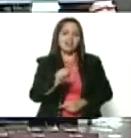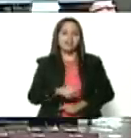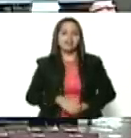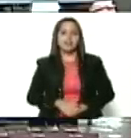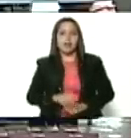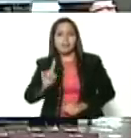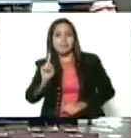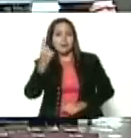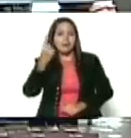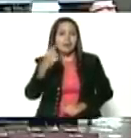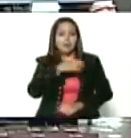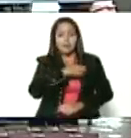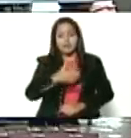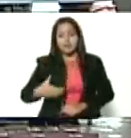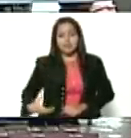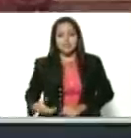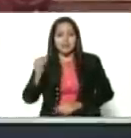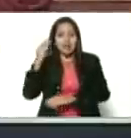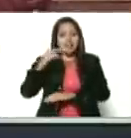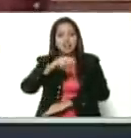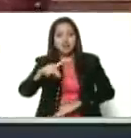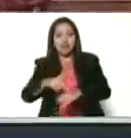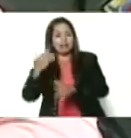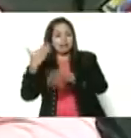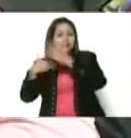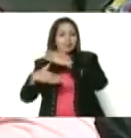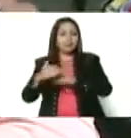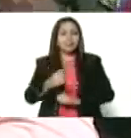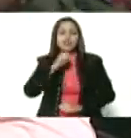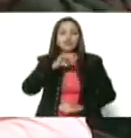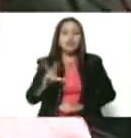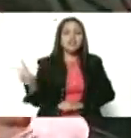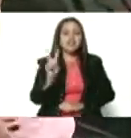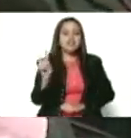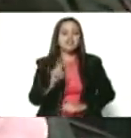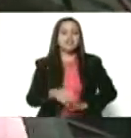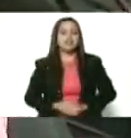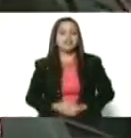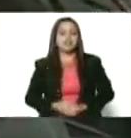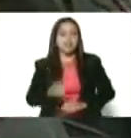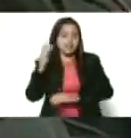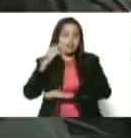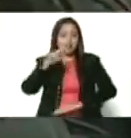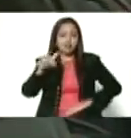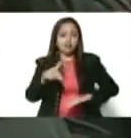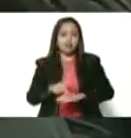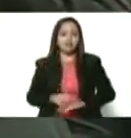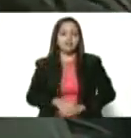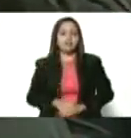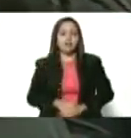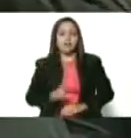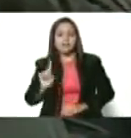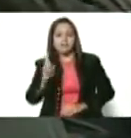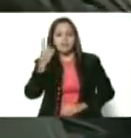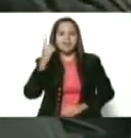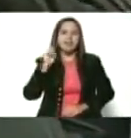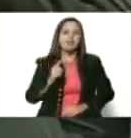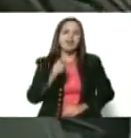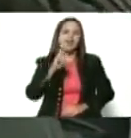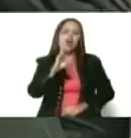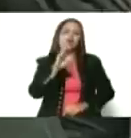sido la primera presidenta de la Asamblea Nacional en la historia de Venezuela, del Parlamento, y la primera procuradora.